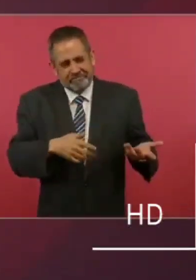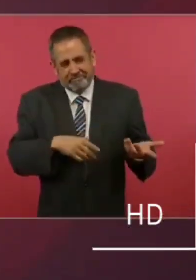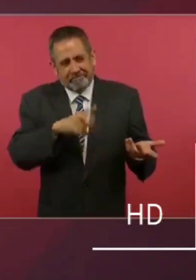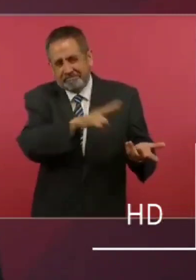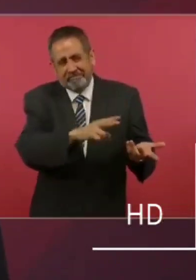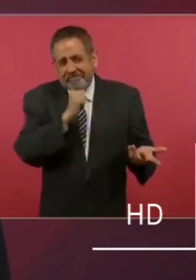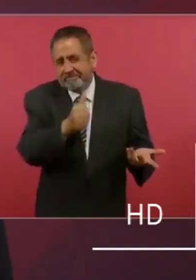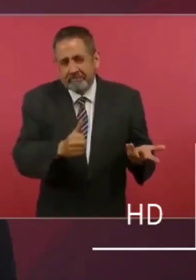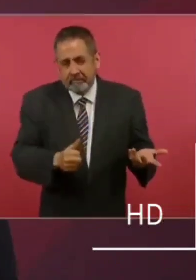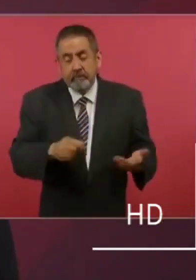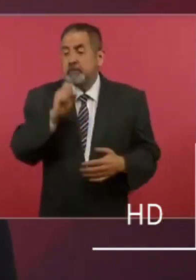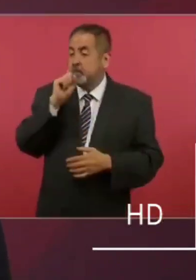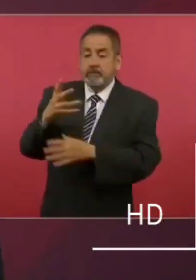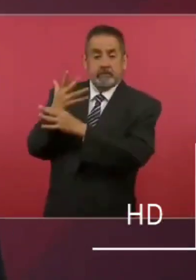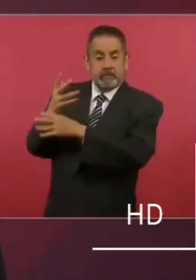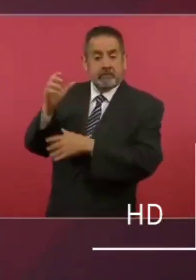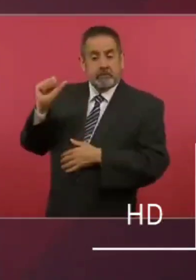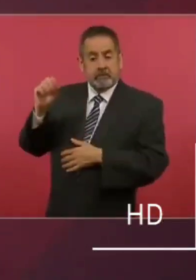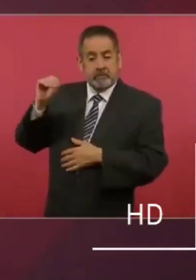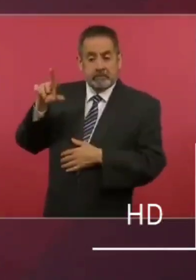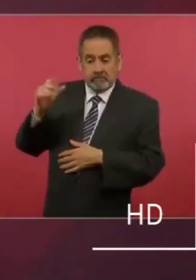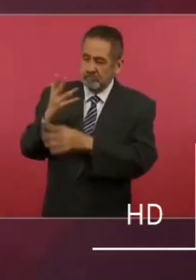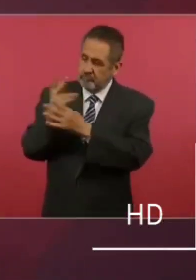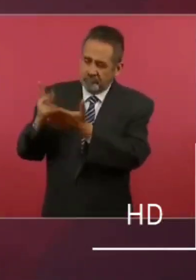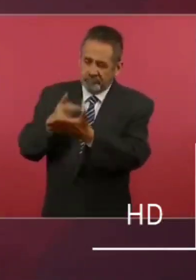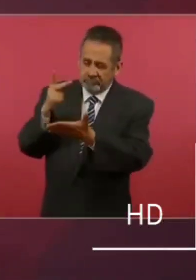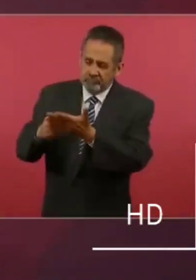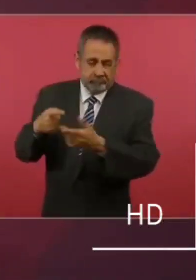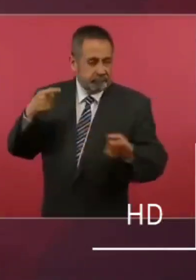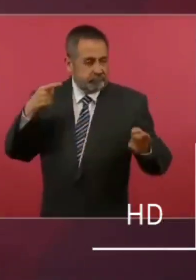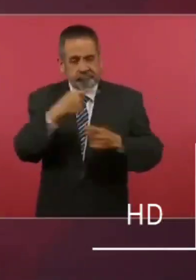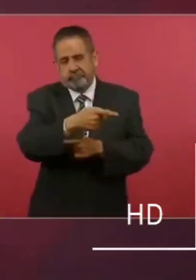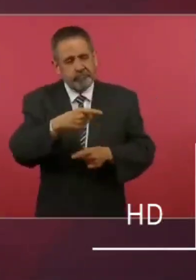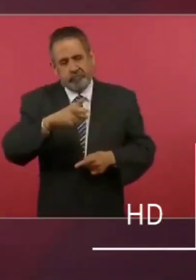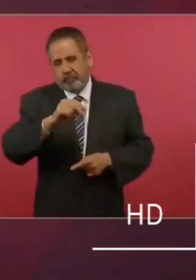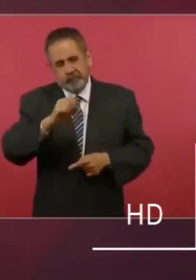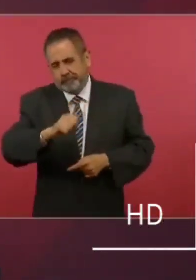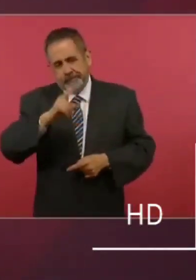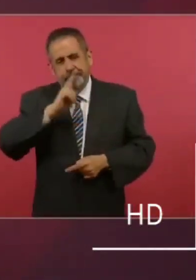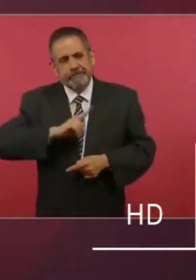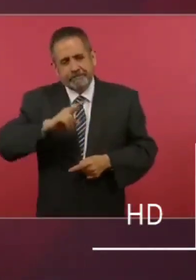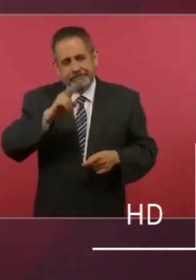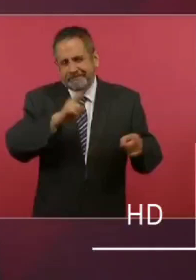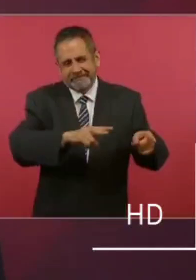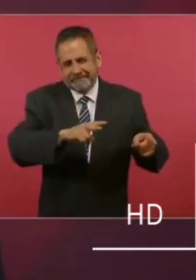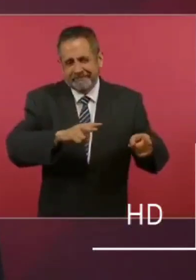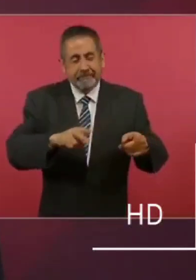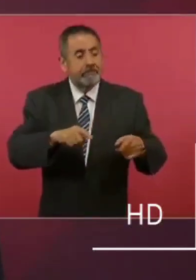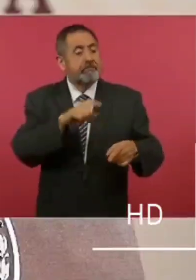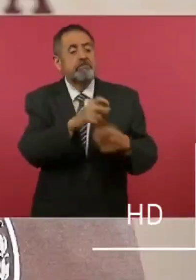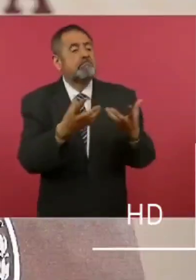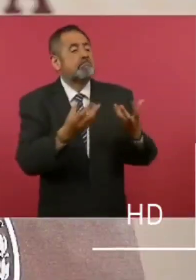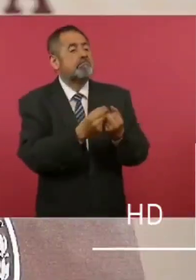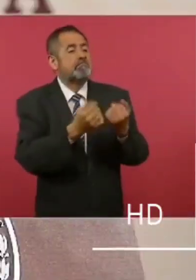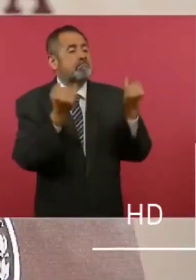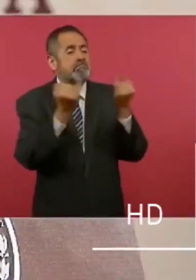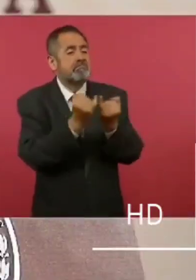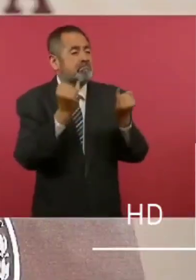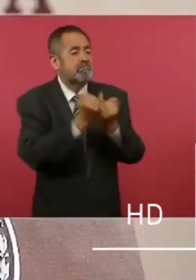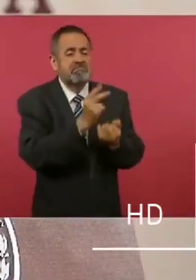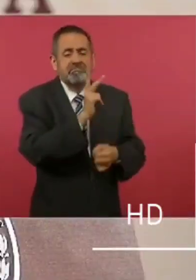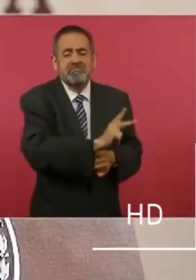el mismo presidente López Obrador ha aclarado. Esto es el llamado nado sincronizado, la construcción de un